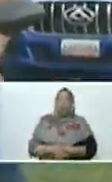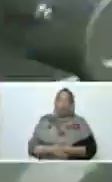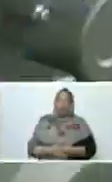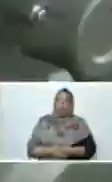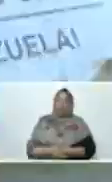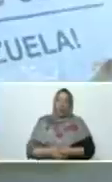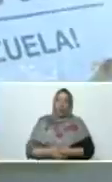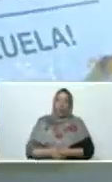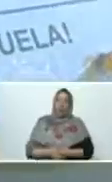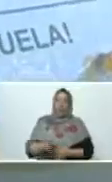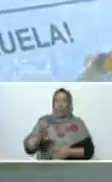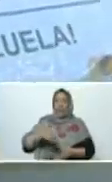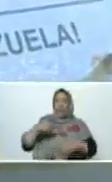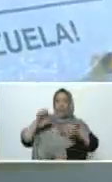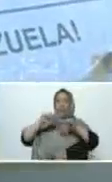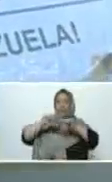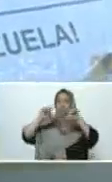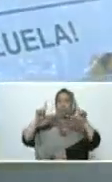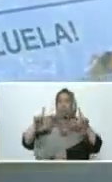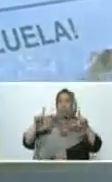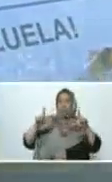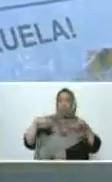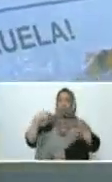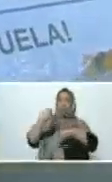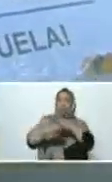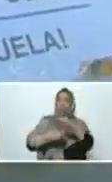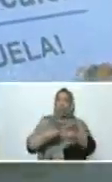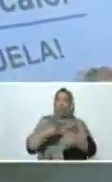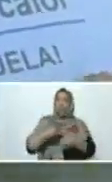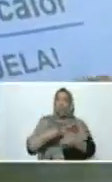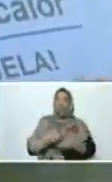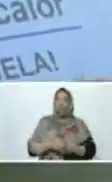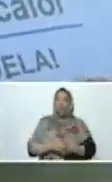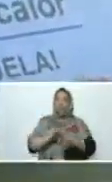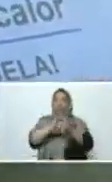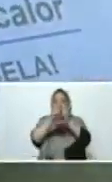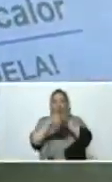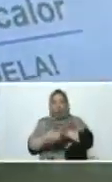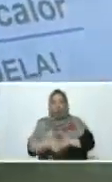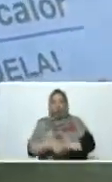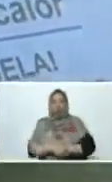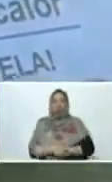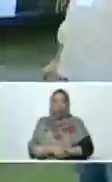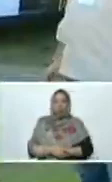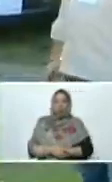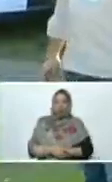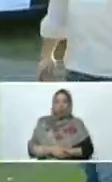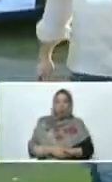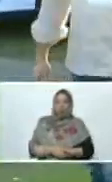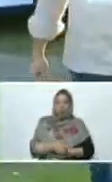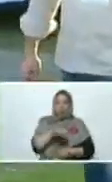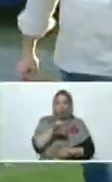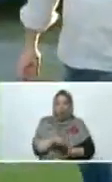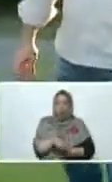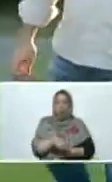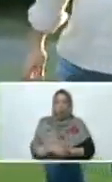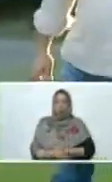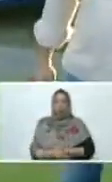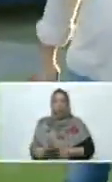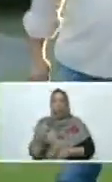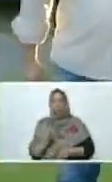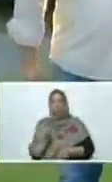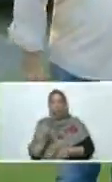este aparato poderoso, construido, reconstruido, refaccionado acá en